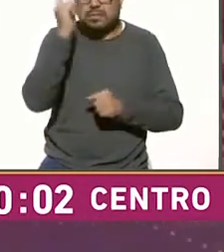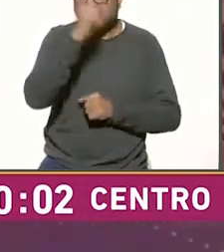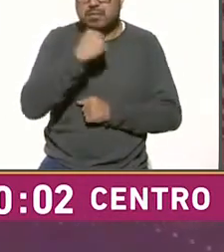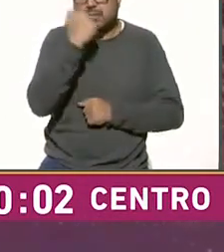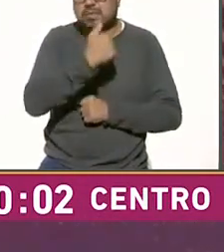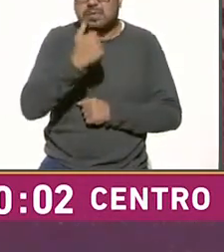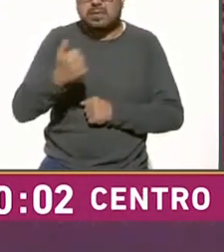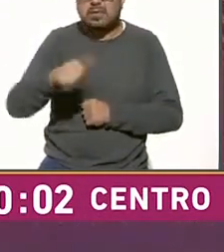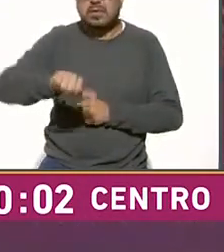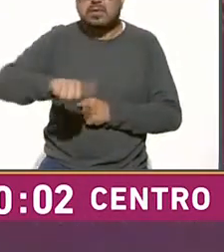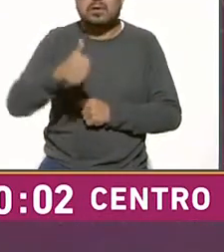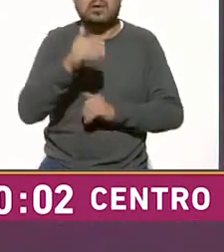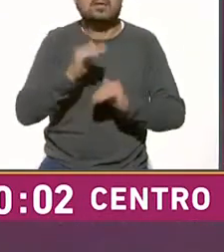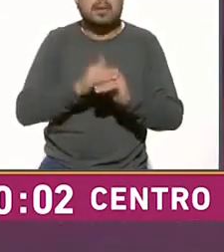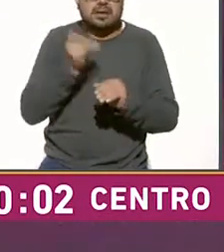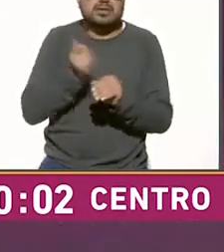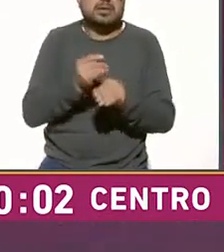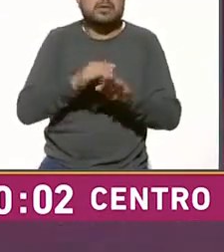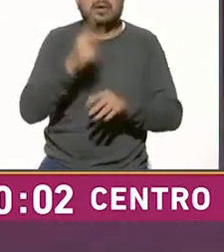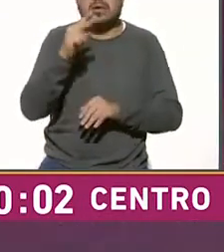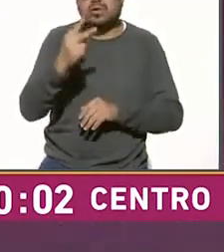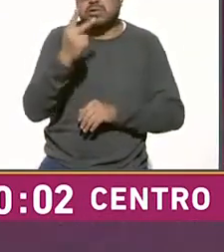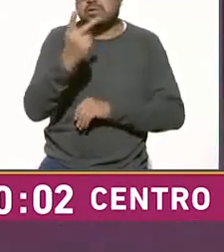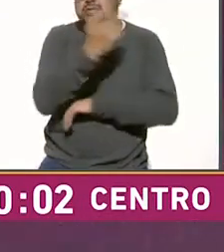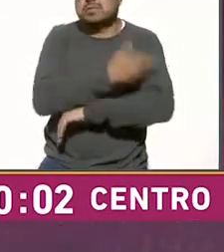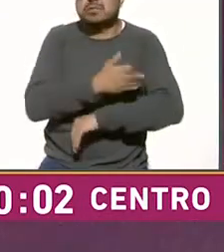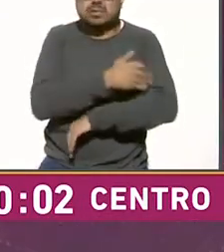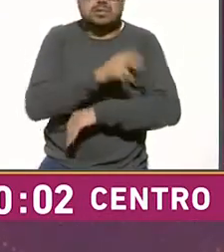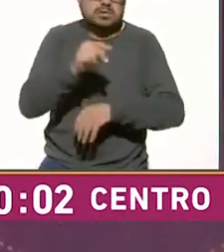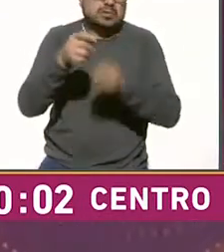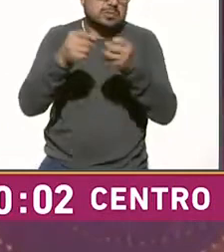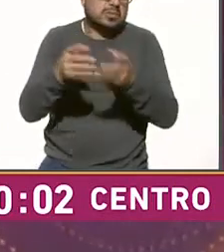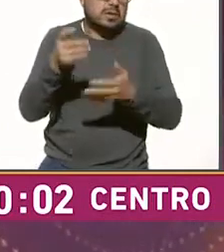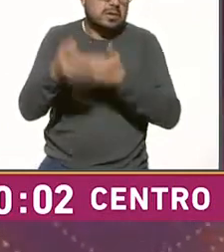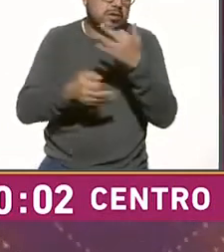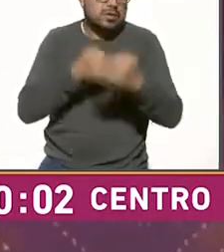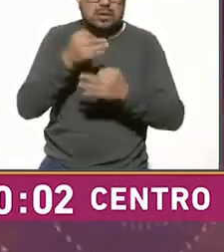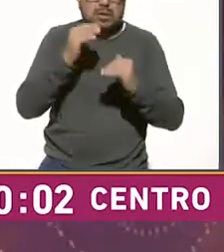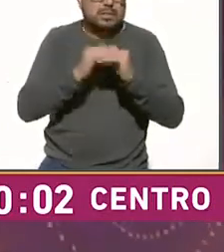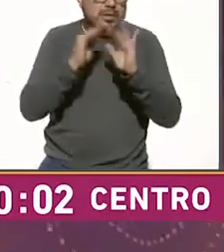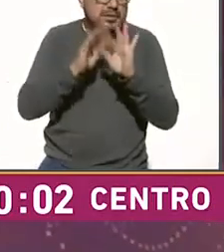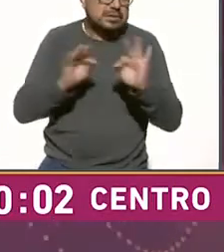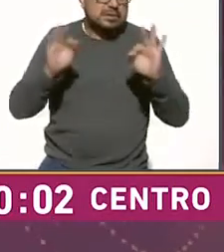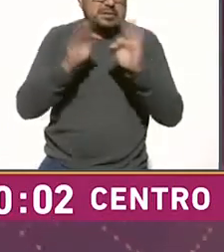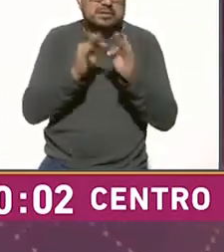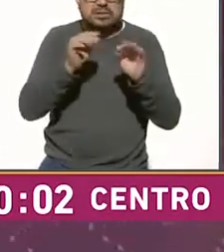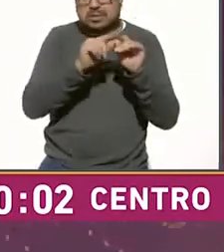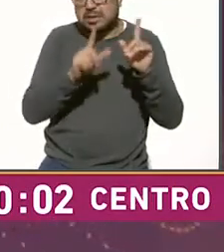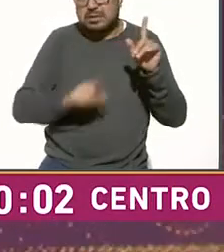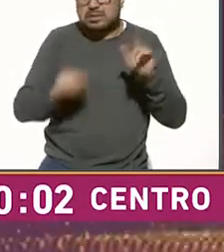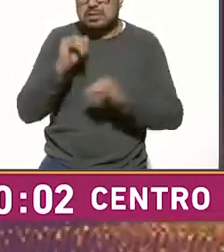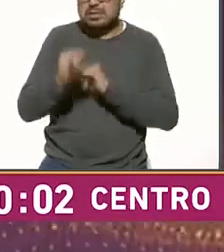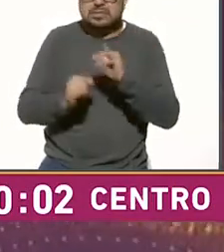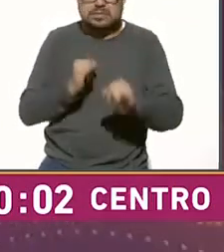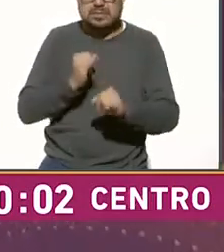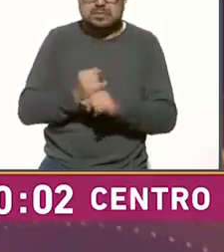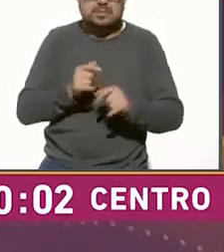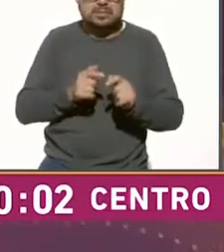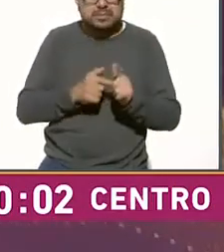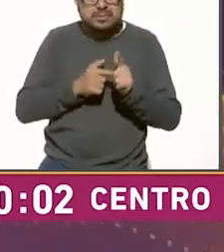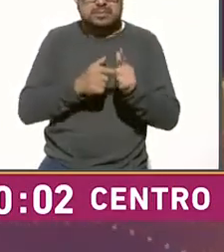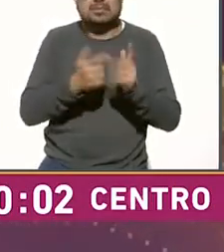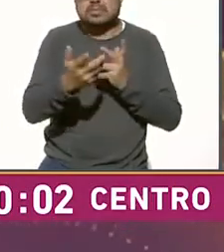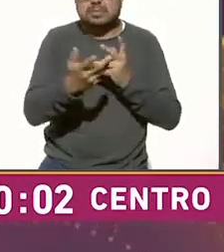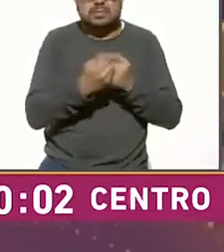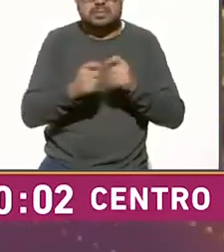en la hora, a las 11 tendremos más información y a las 14 horas no se pierda el noticiario meridiano con lo más relevante del acontecimiento nacional e internacional. Entre tanto,